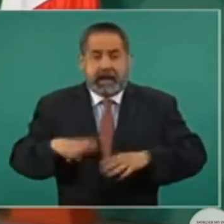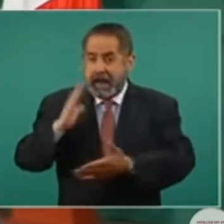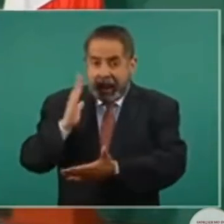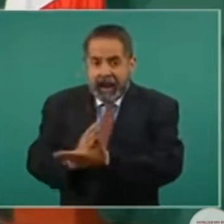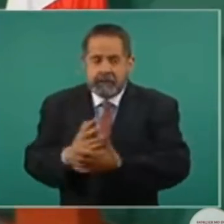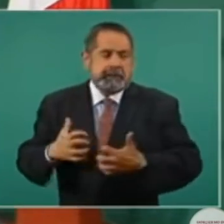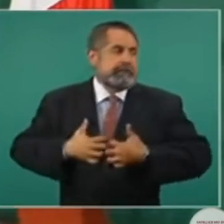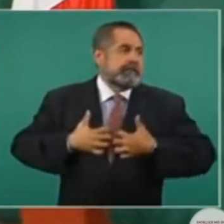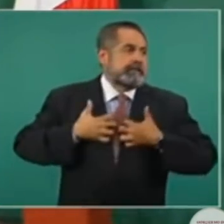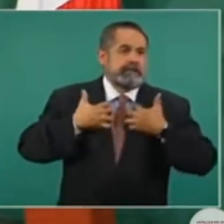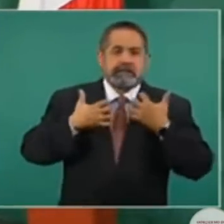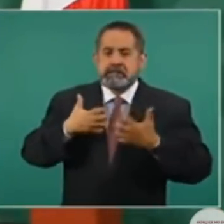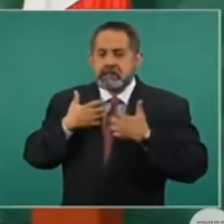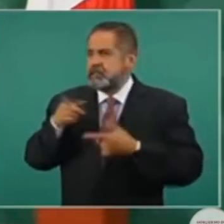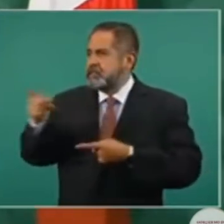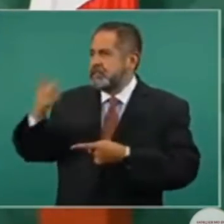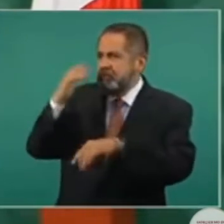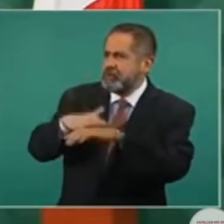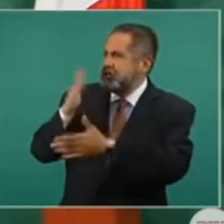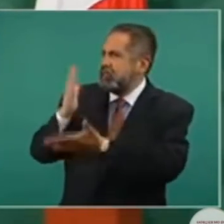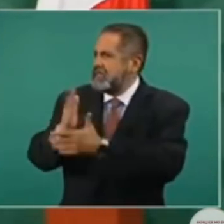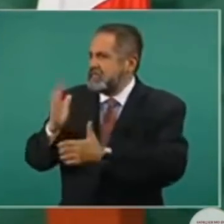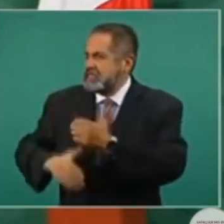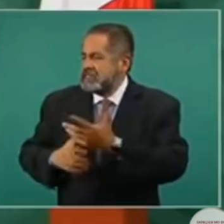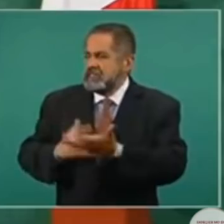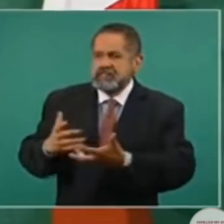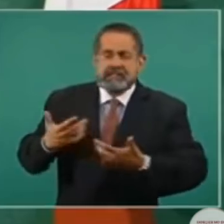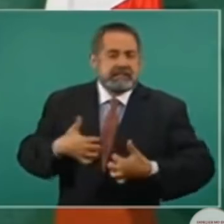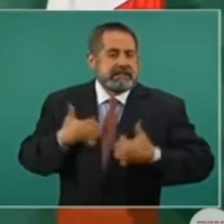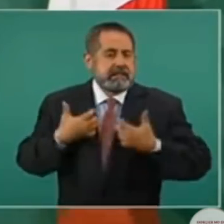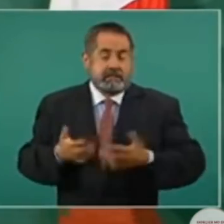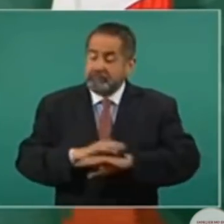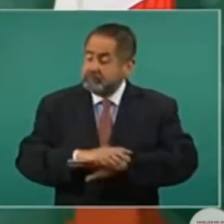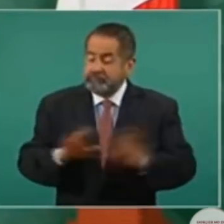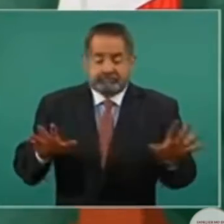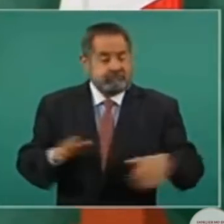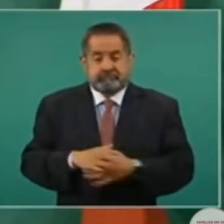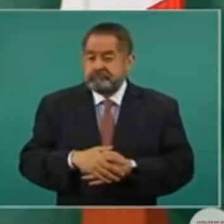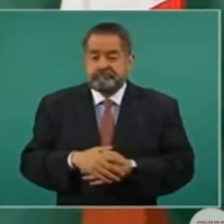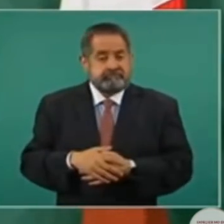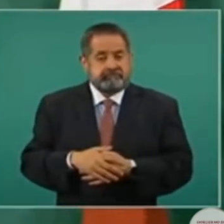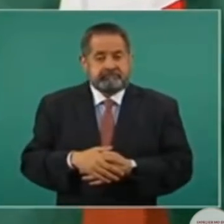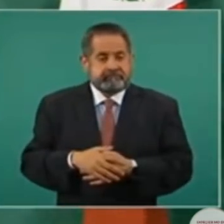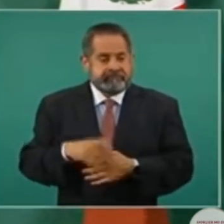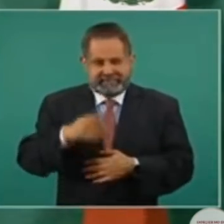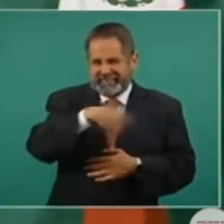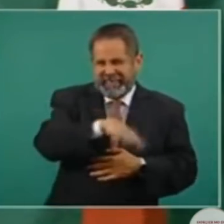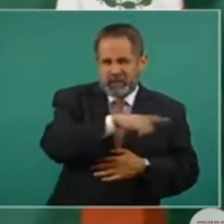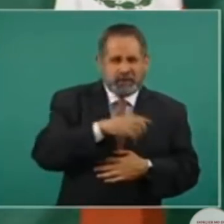Están molestos con nosotros. Afortunadamente, a pesar de que se esmeraron